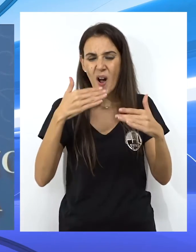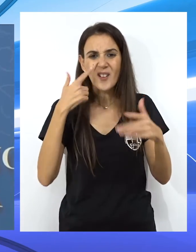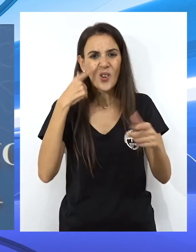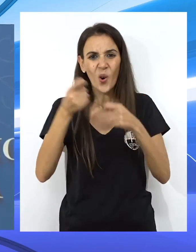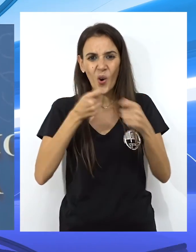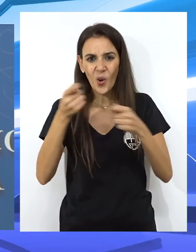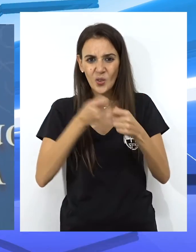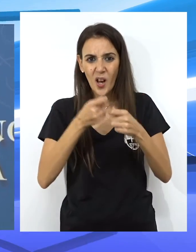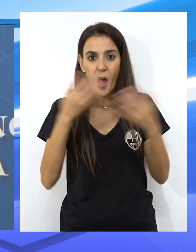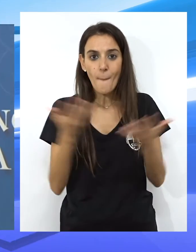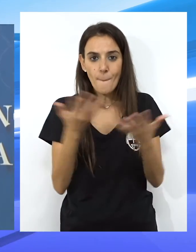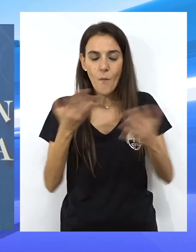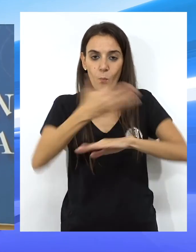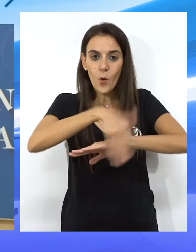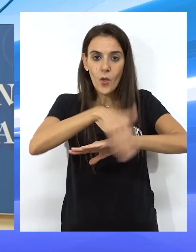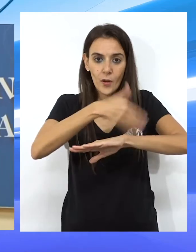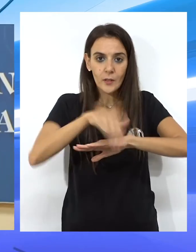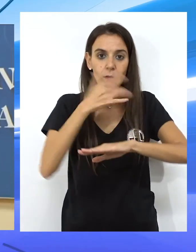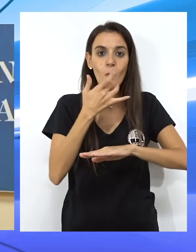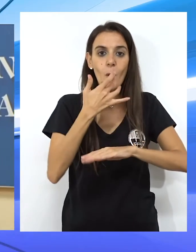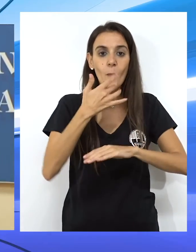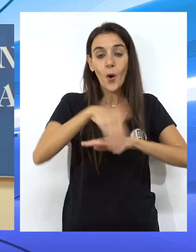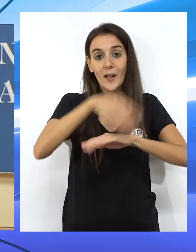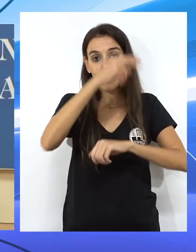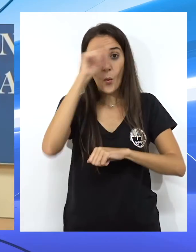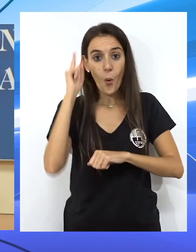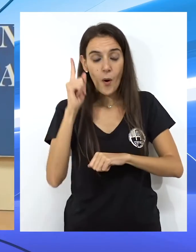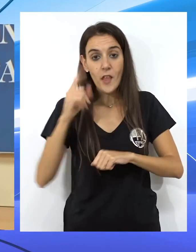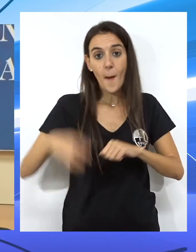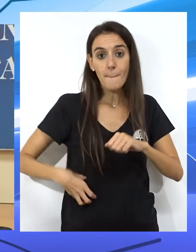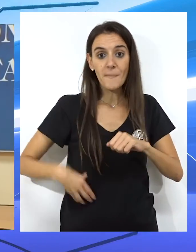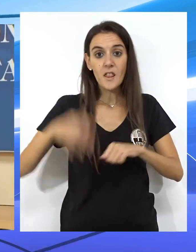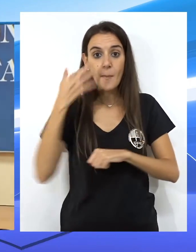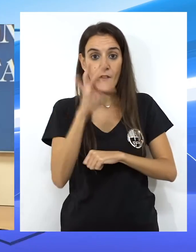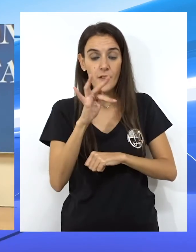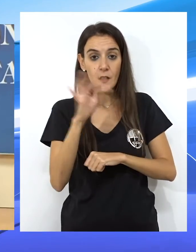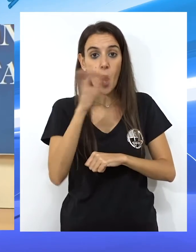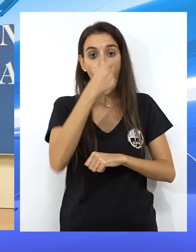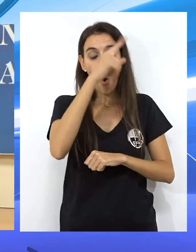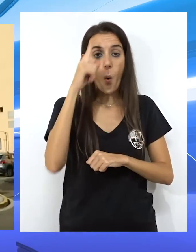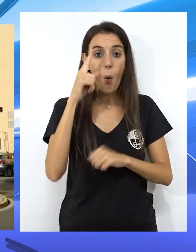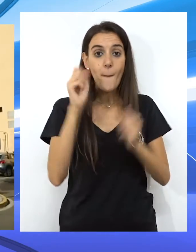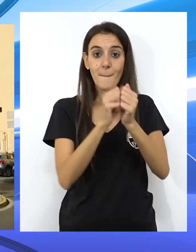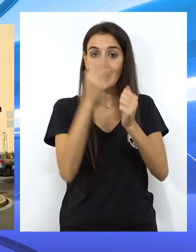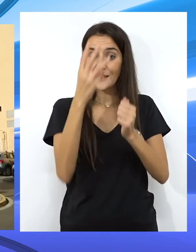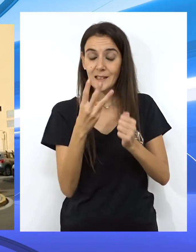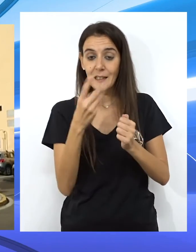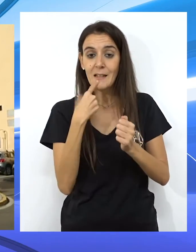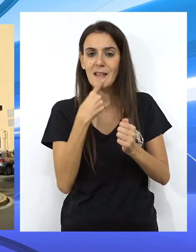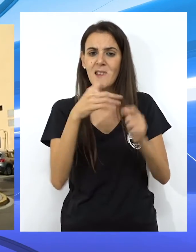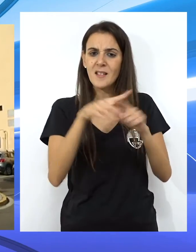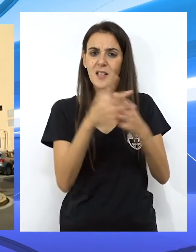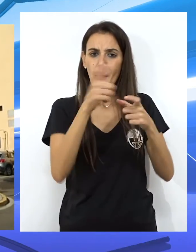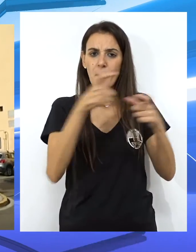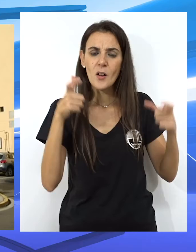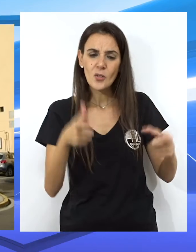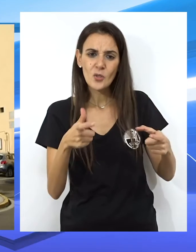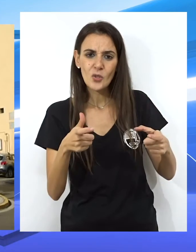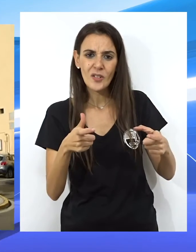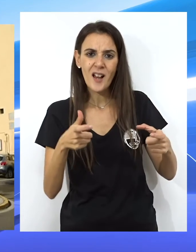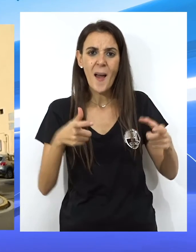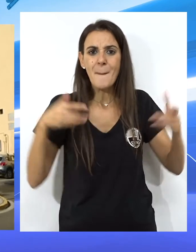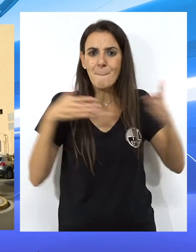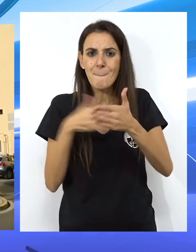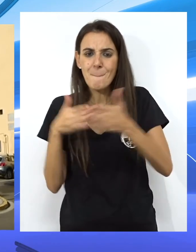regularización de la promoción de barriadas como Juan Carlos I, Príncipe Felipe y Juan XXIII, impedirá que sus propietarios